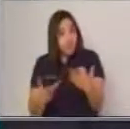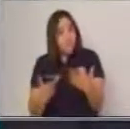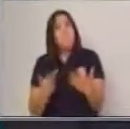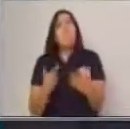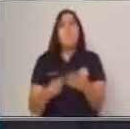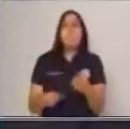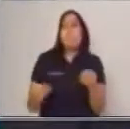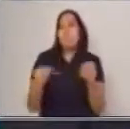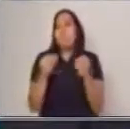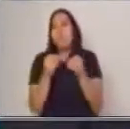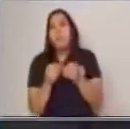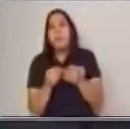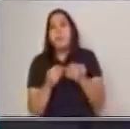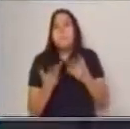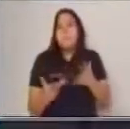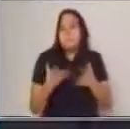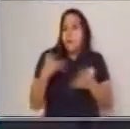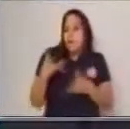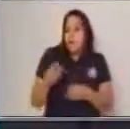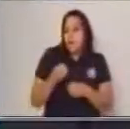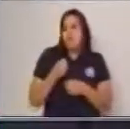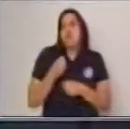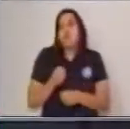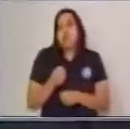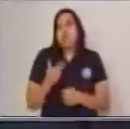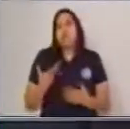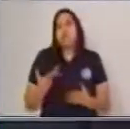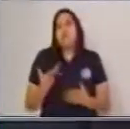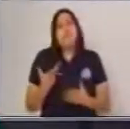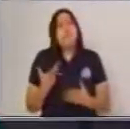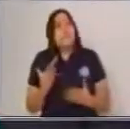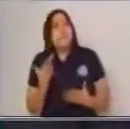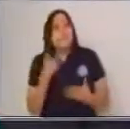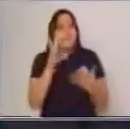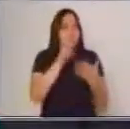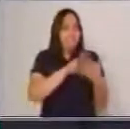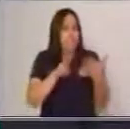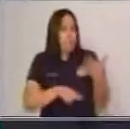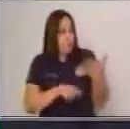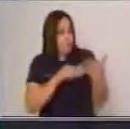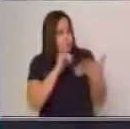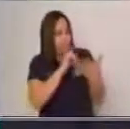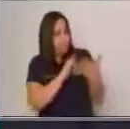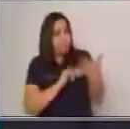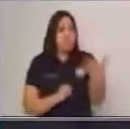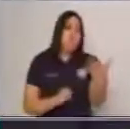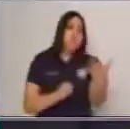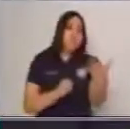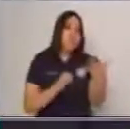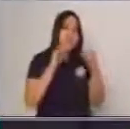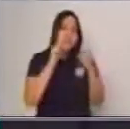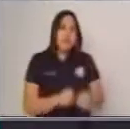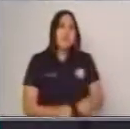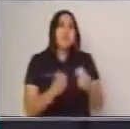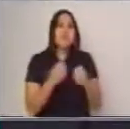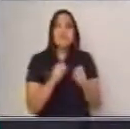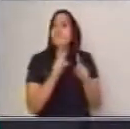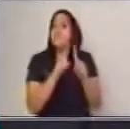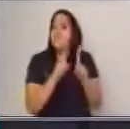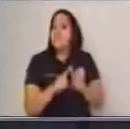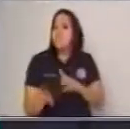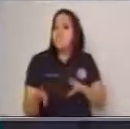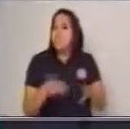manera muy convincente, de una manera muy gráfica para la elaboración de estos ejercicios.